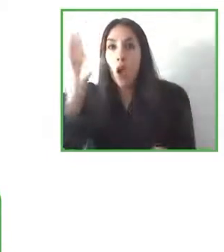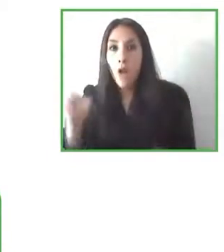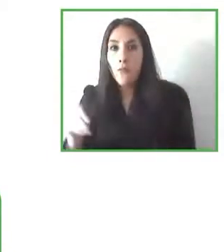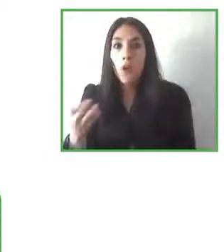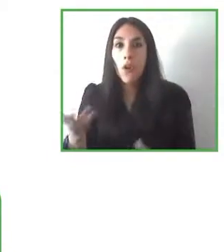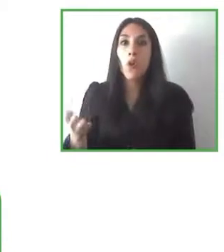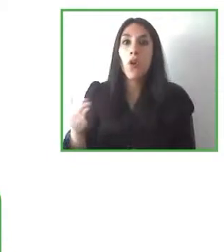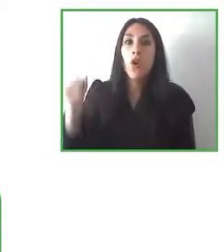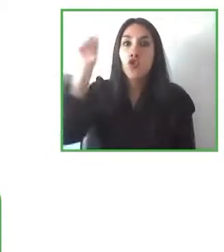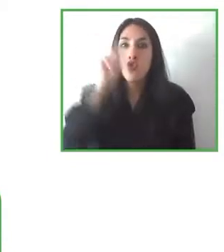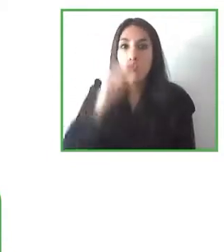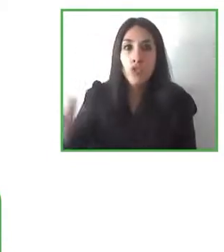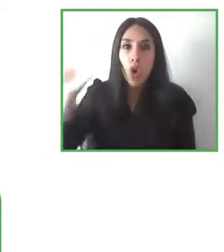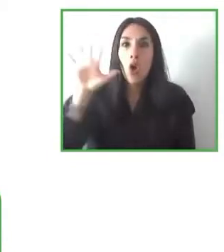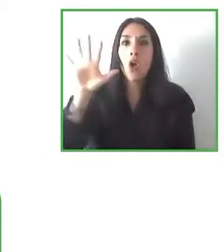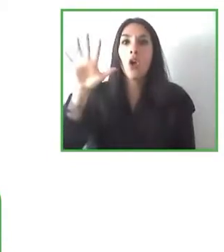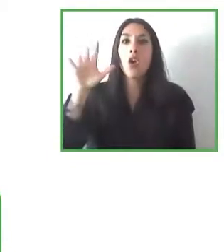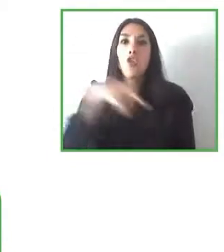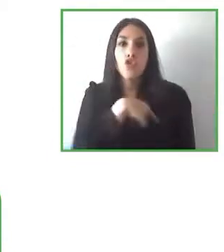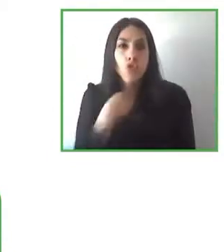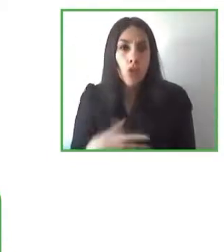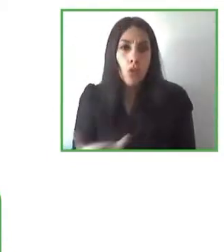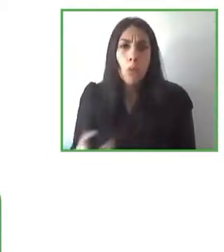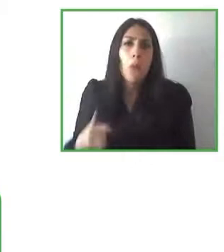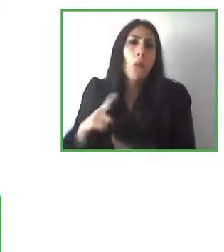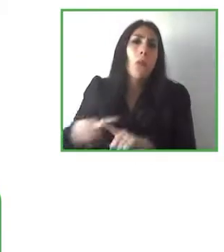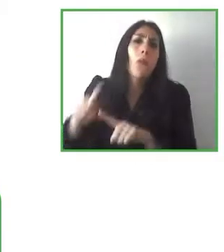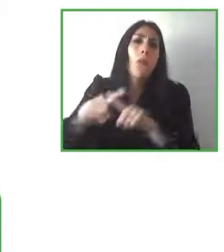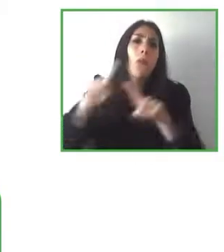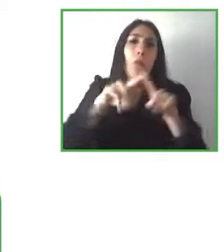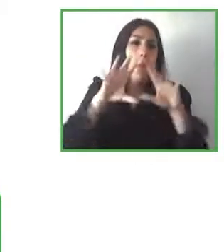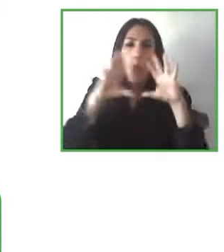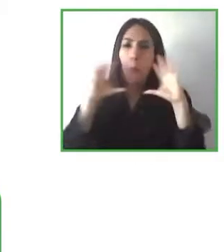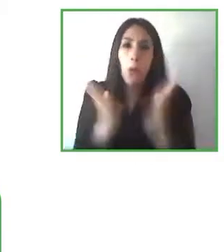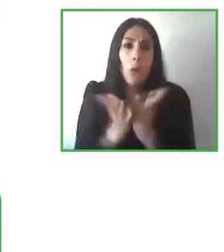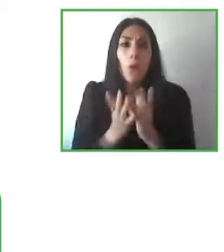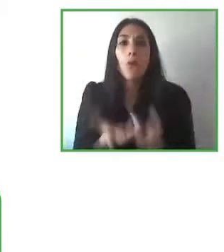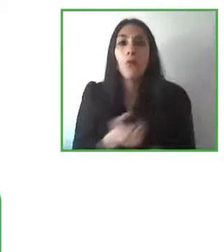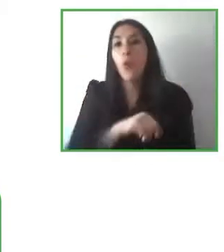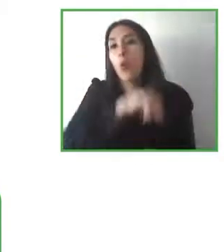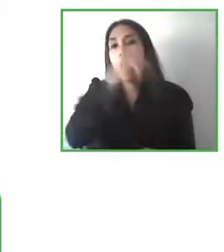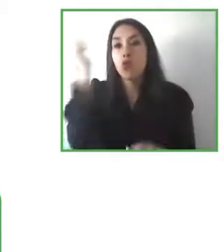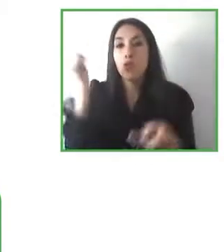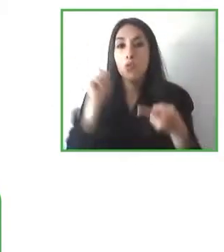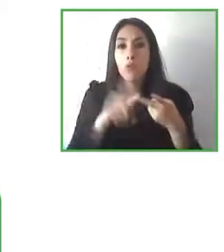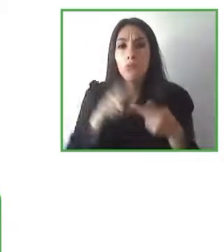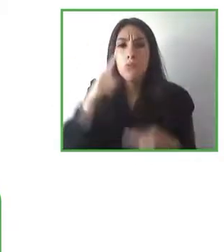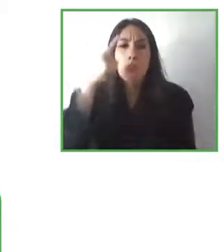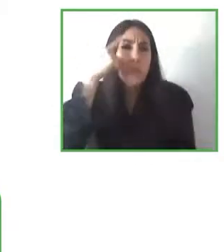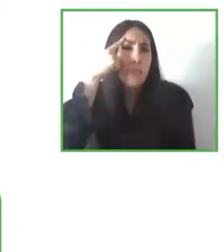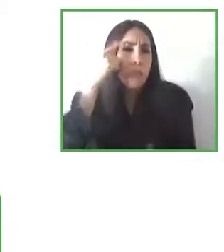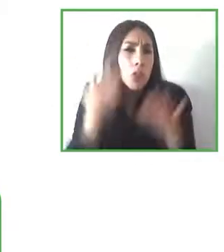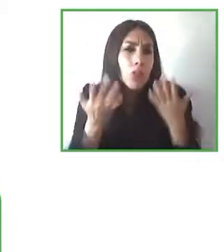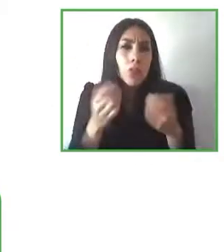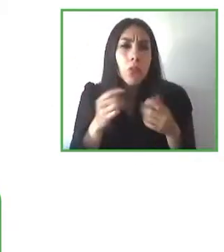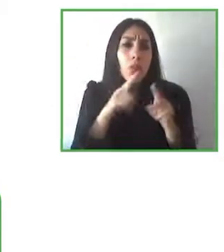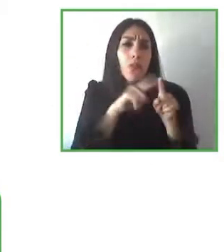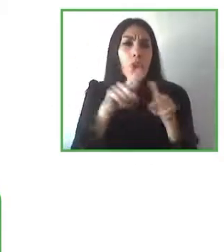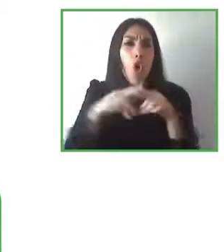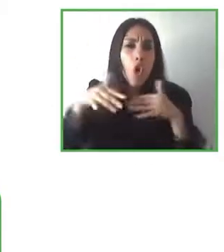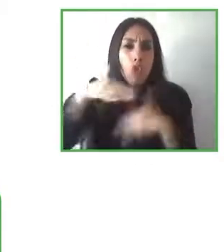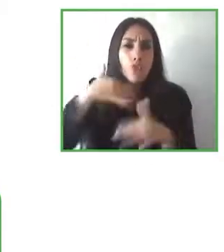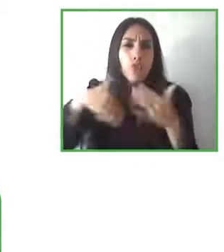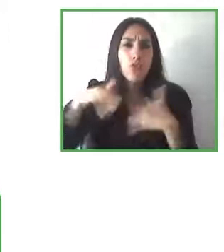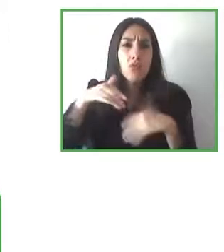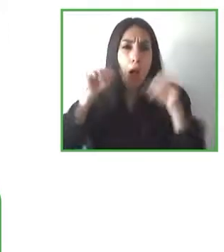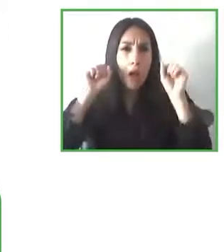esto creéis que las diferencias culturales las diferencias sociales pueden realmente facilitar o dificultar